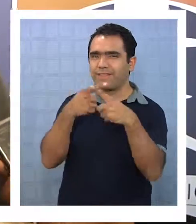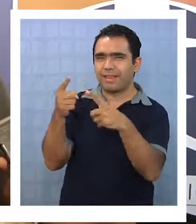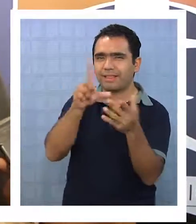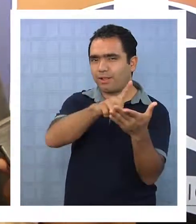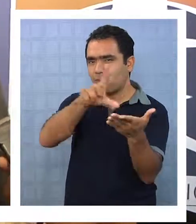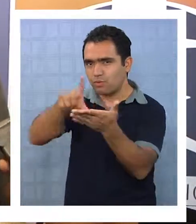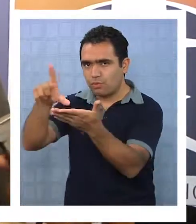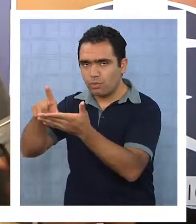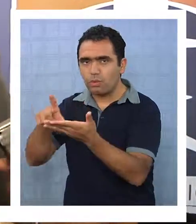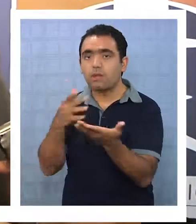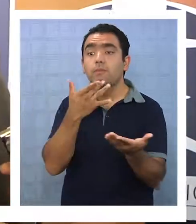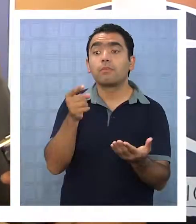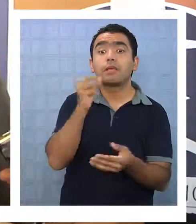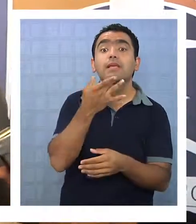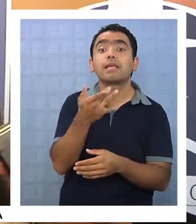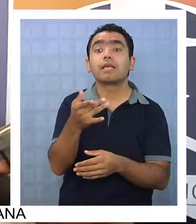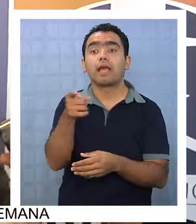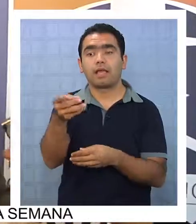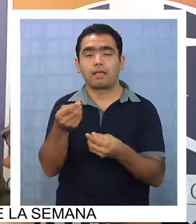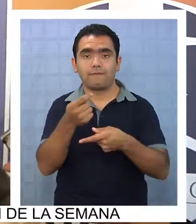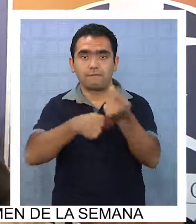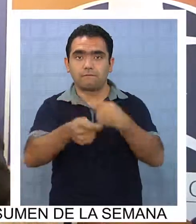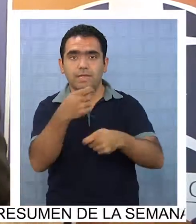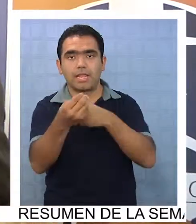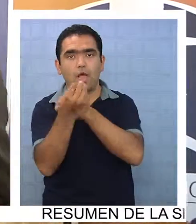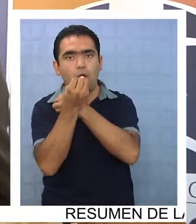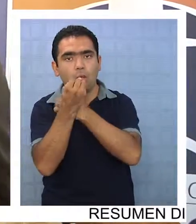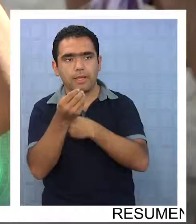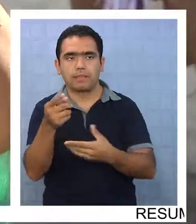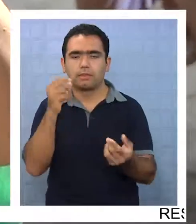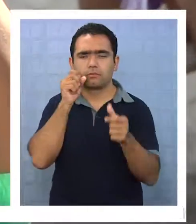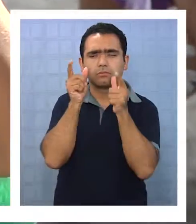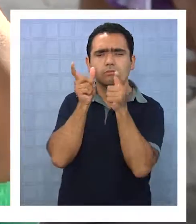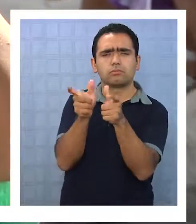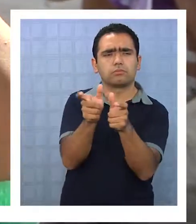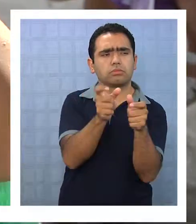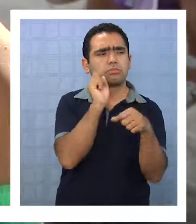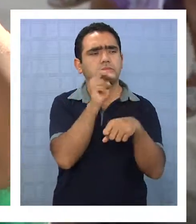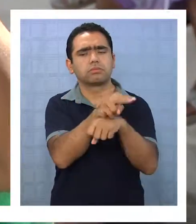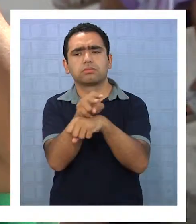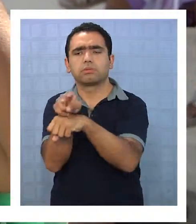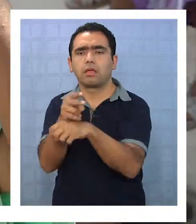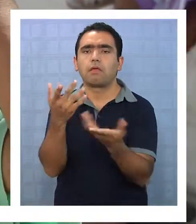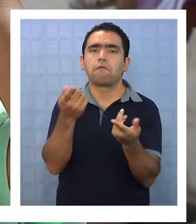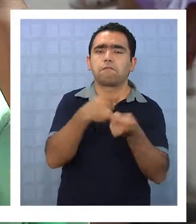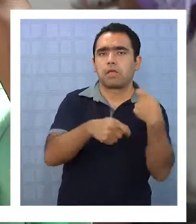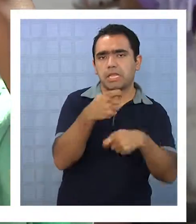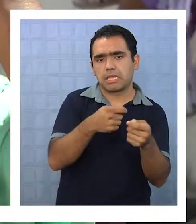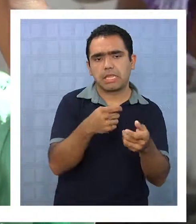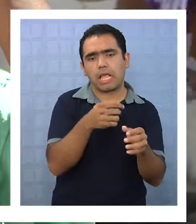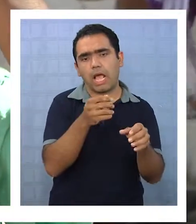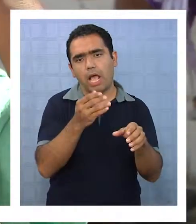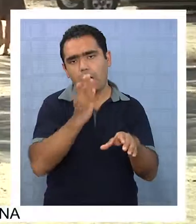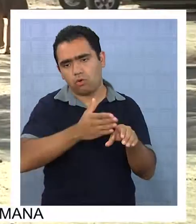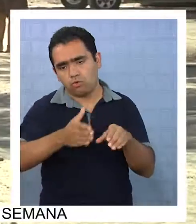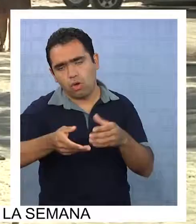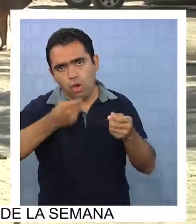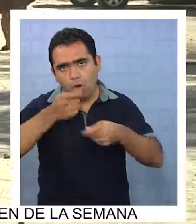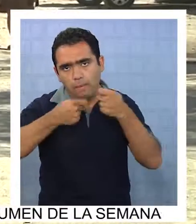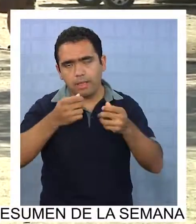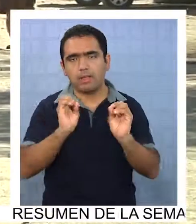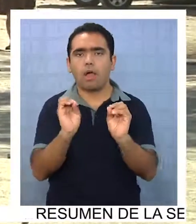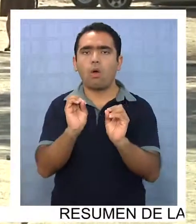habilitados para la venta de alimentos, ya sean cocinerías, ya sea venta de agua, ya sea el